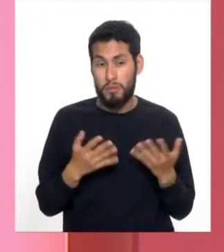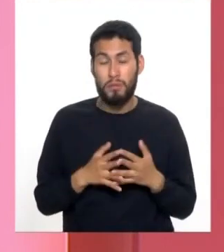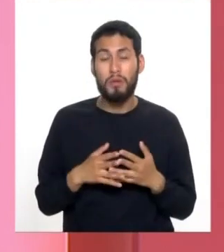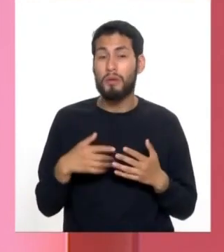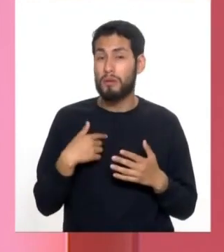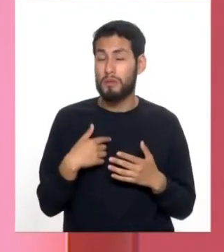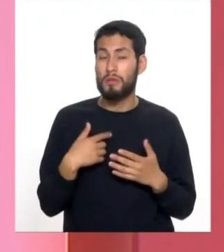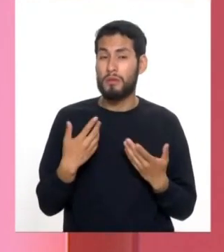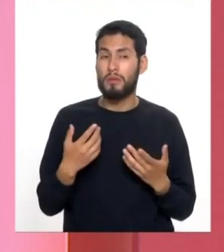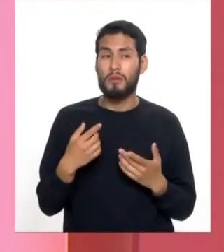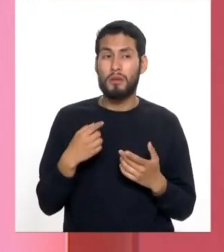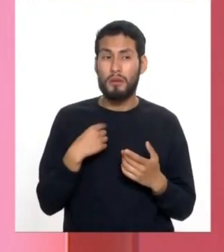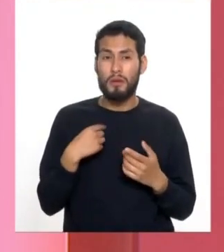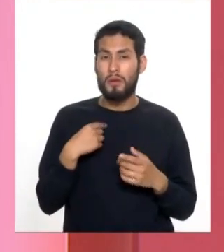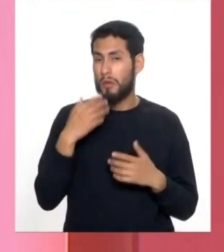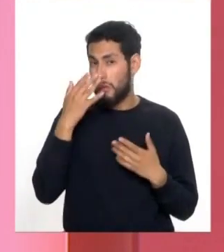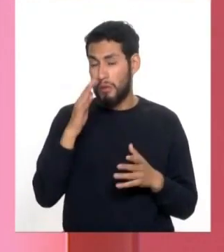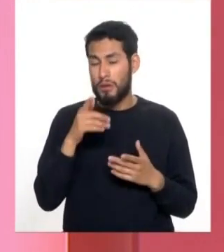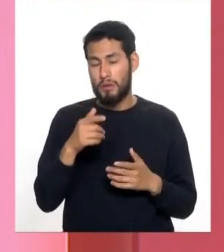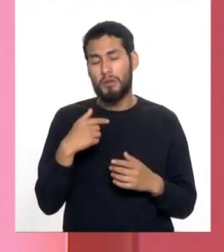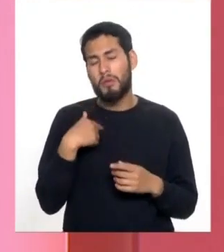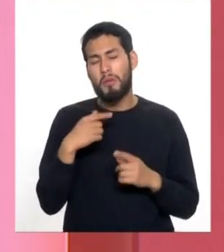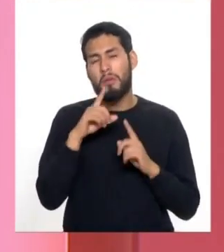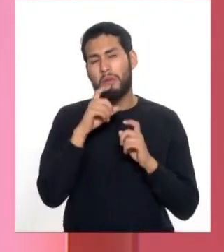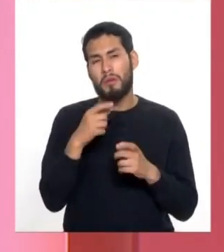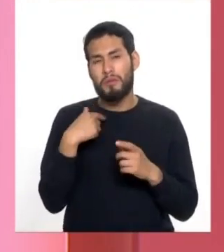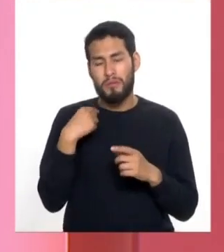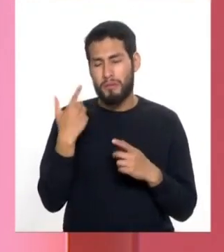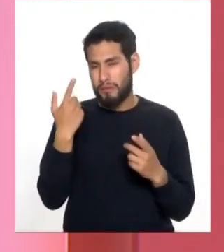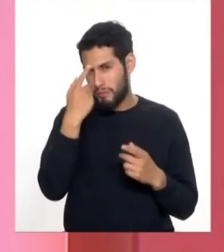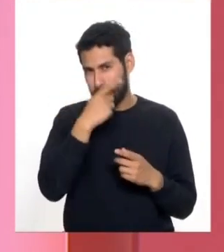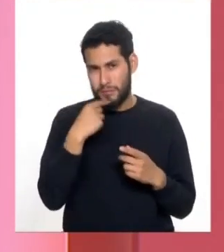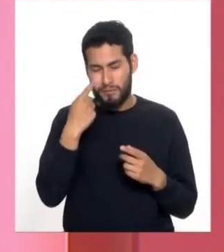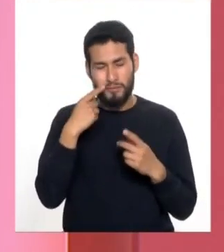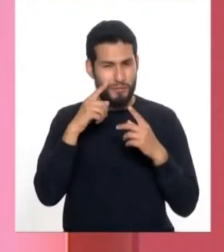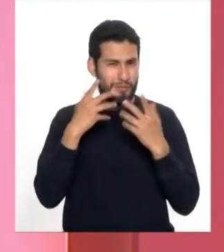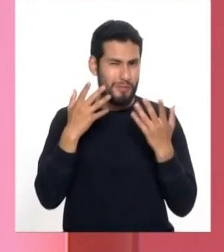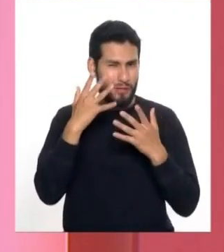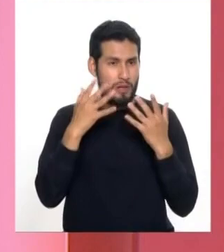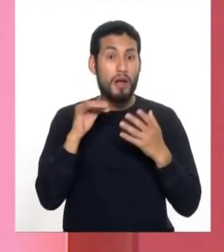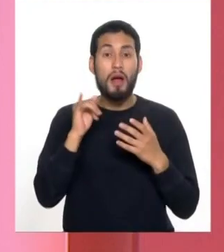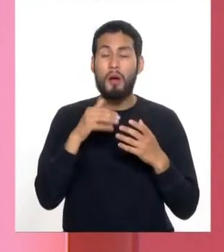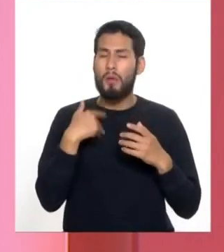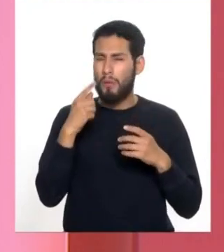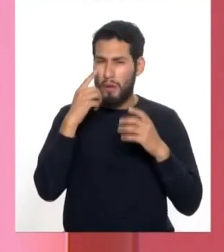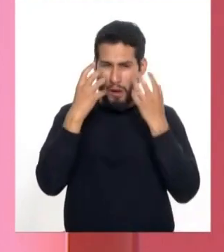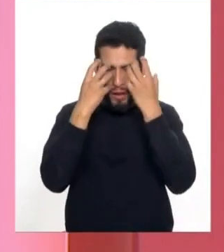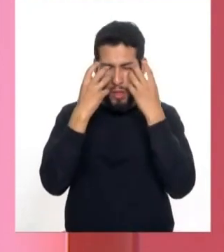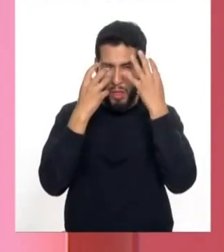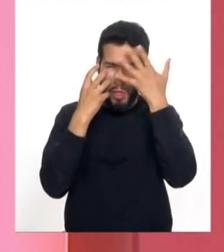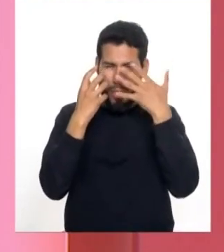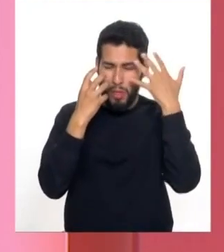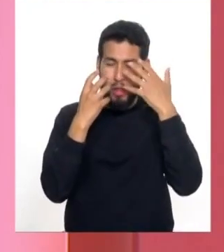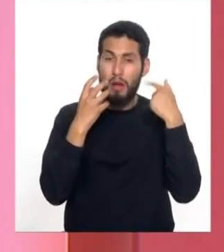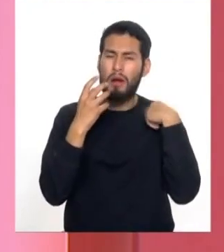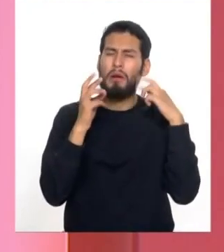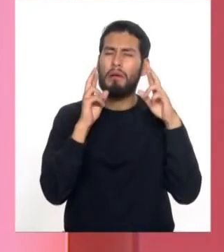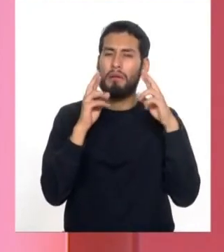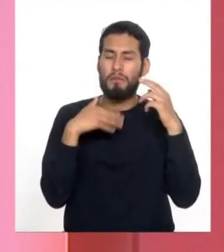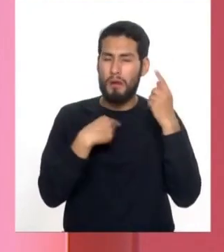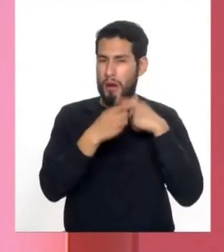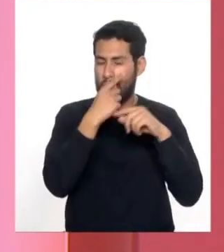unos lentes de contacto, no lo sé, por el tema estético, ¿no? Y por el tema funcional también, como le digo, si hay la posibilidad de recuperar la vista.